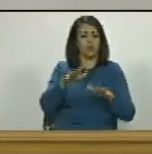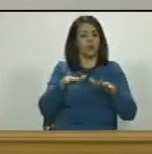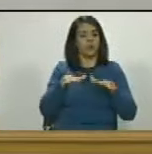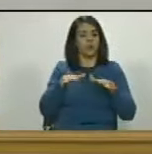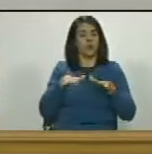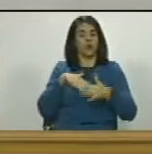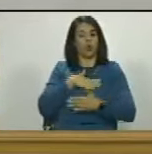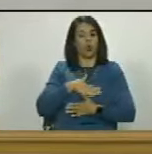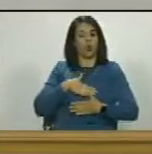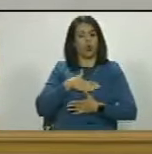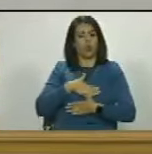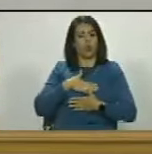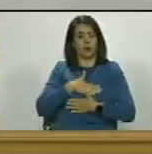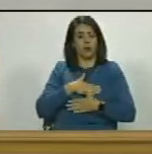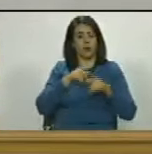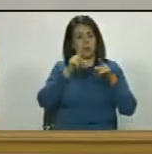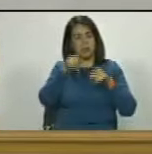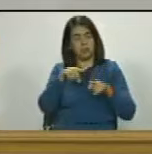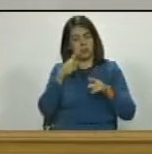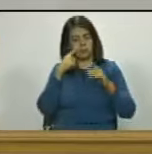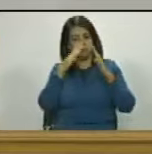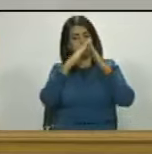supuesto en el barrio de Salamanca